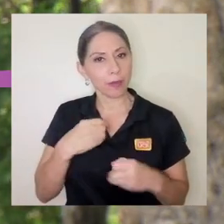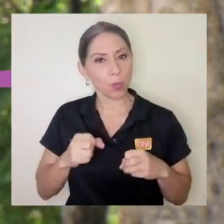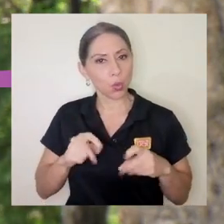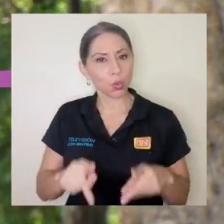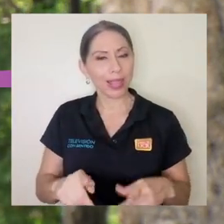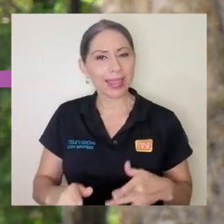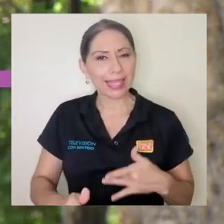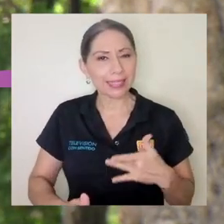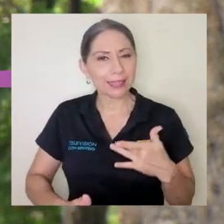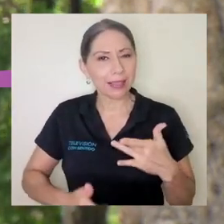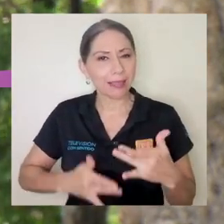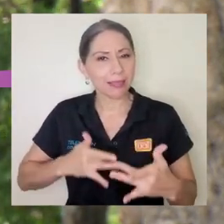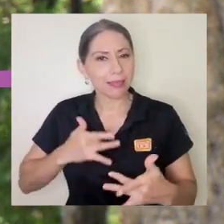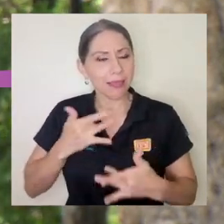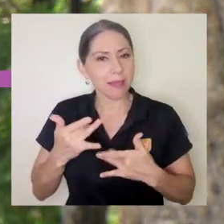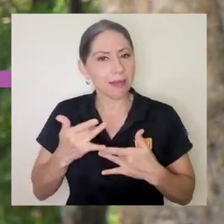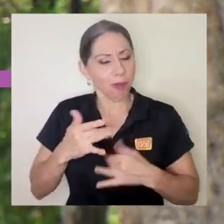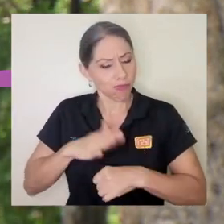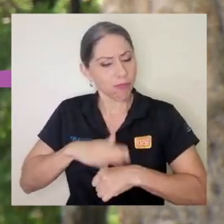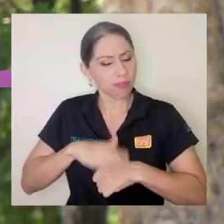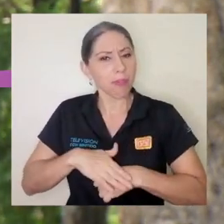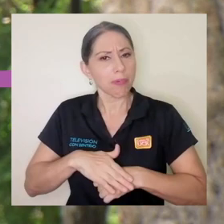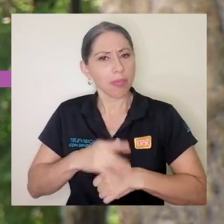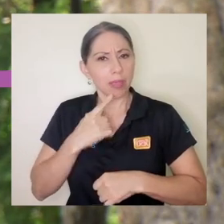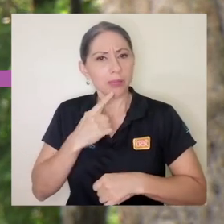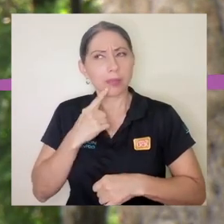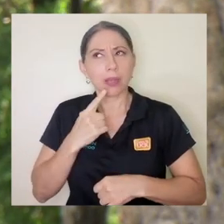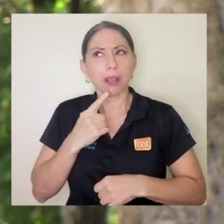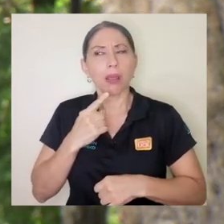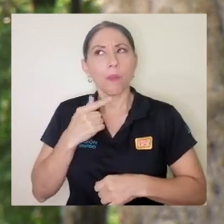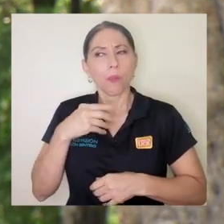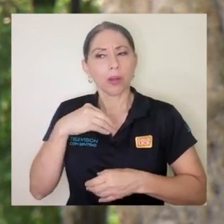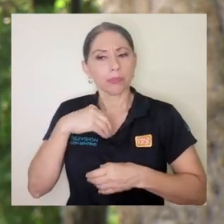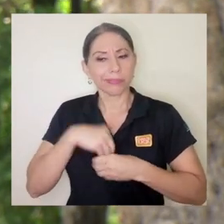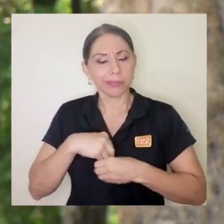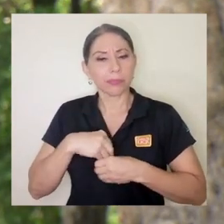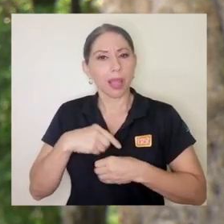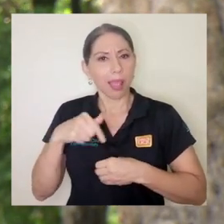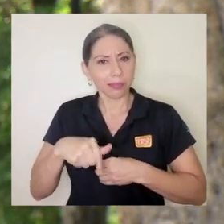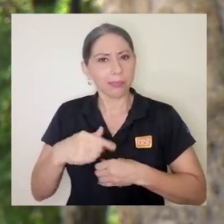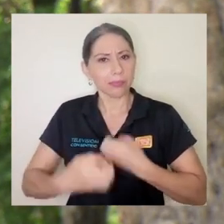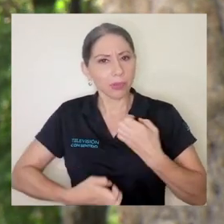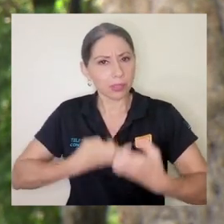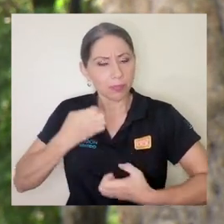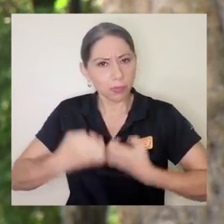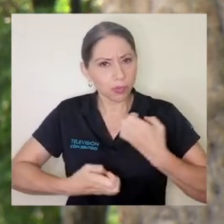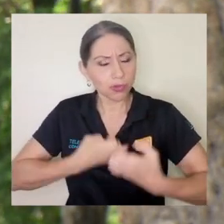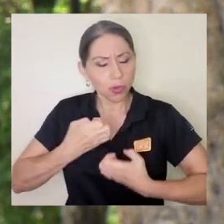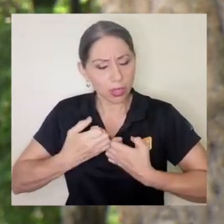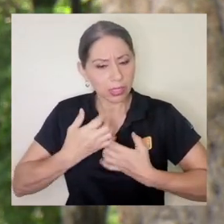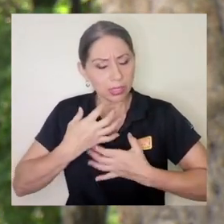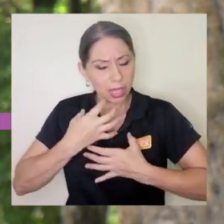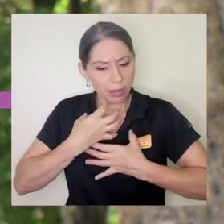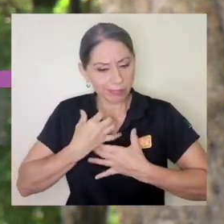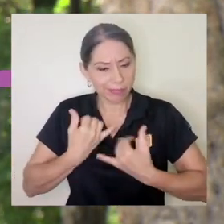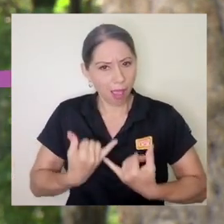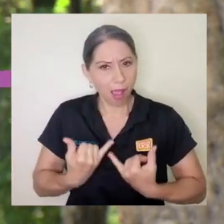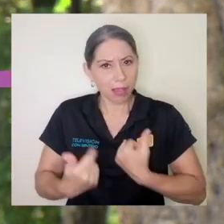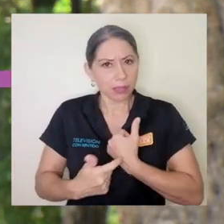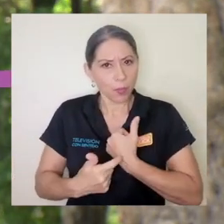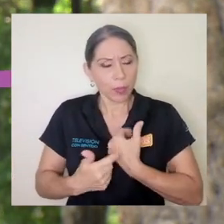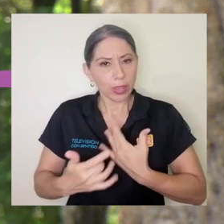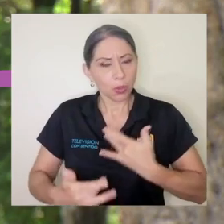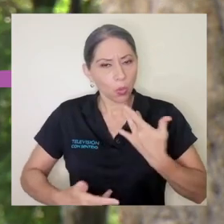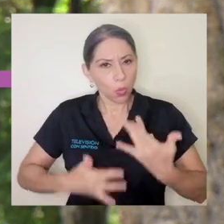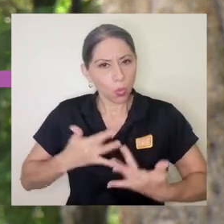sentir date la oportunidad de decir bueno estas son las emociones que estoy teniendo en